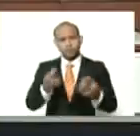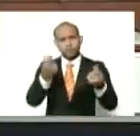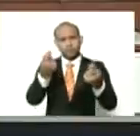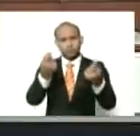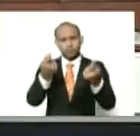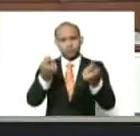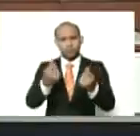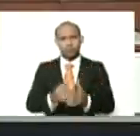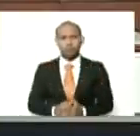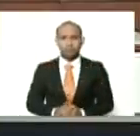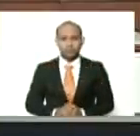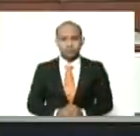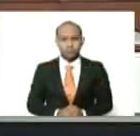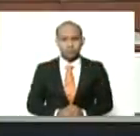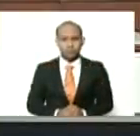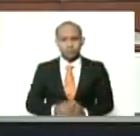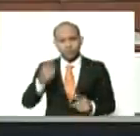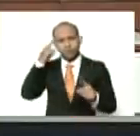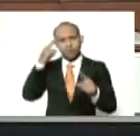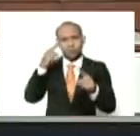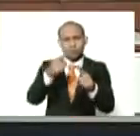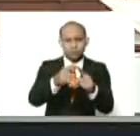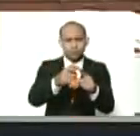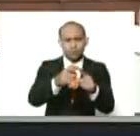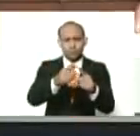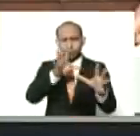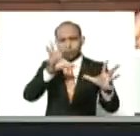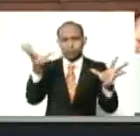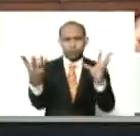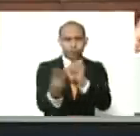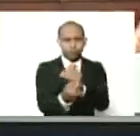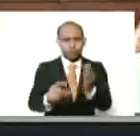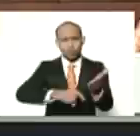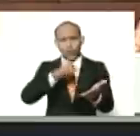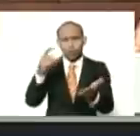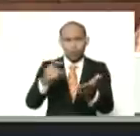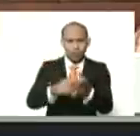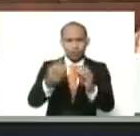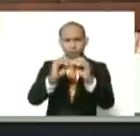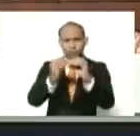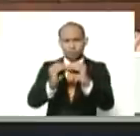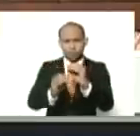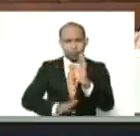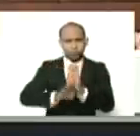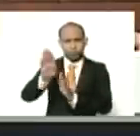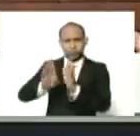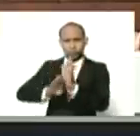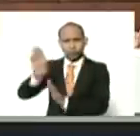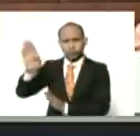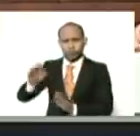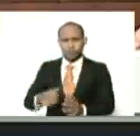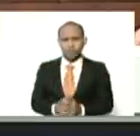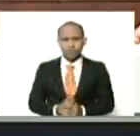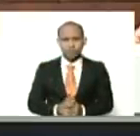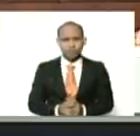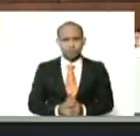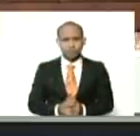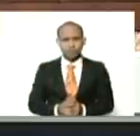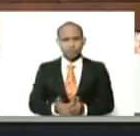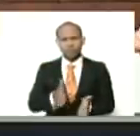económicos, para la remodelación, adaptación, y acondicionamiento, de la